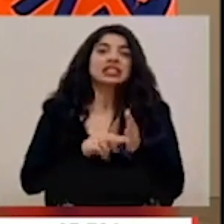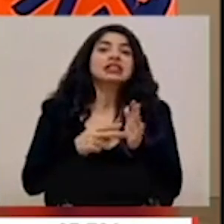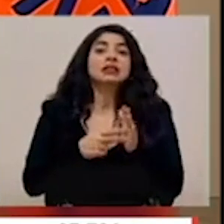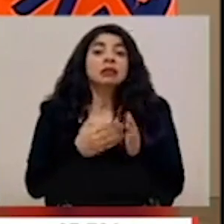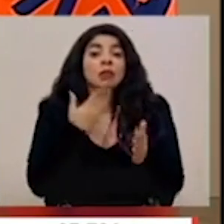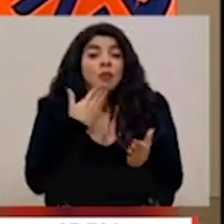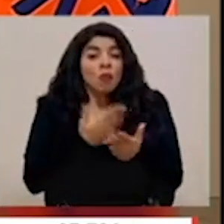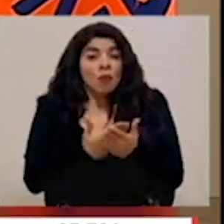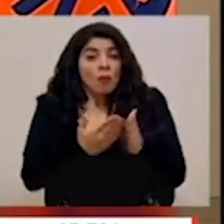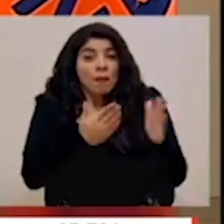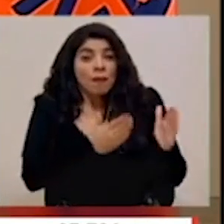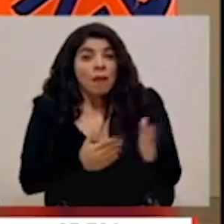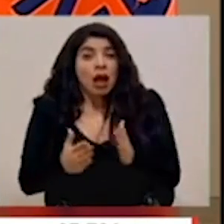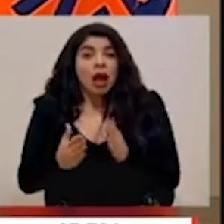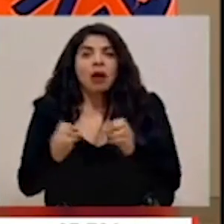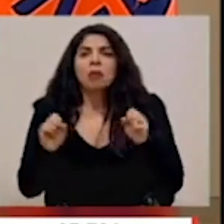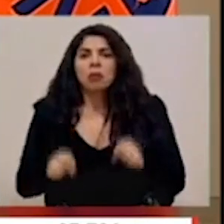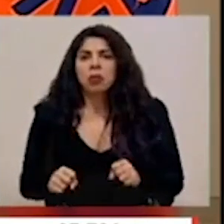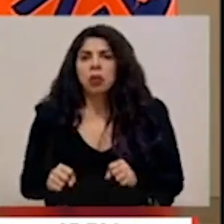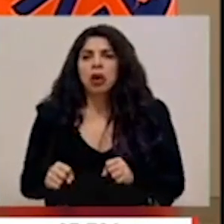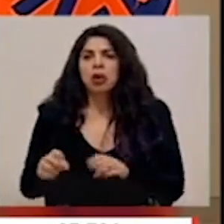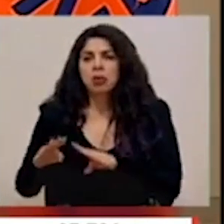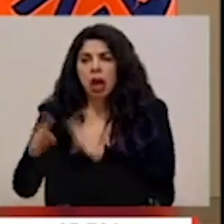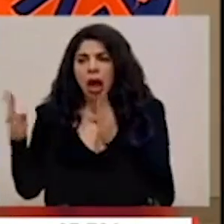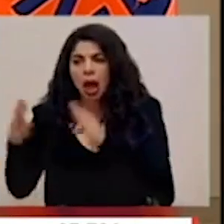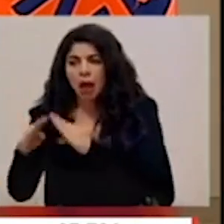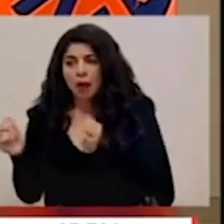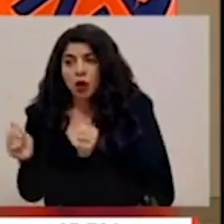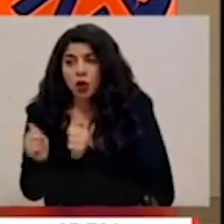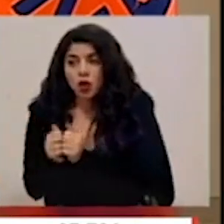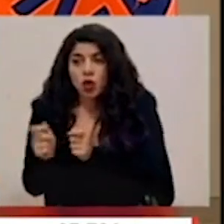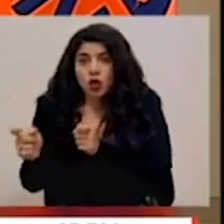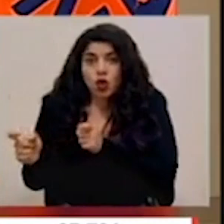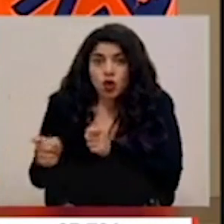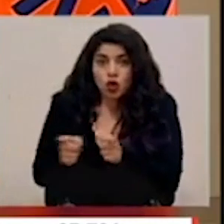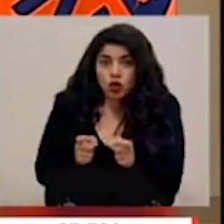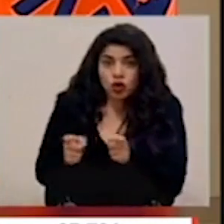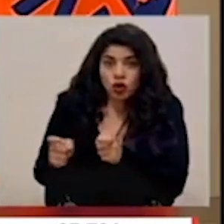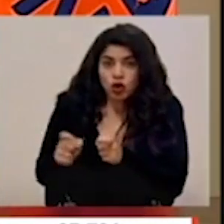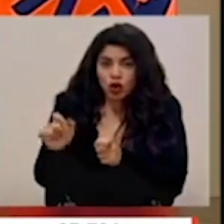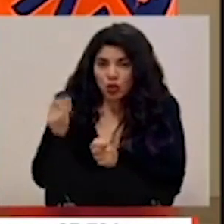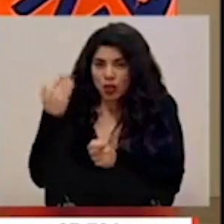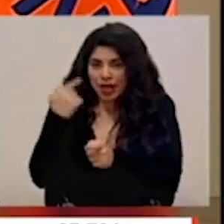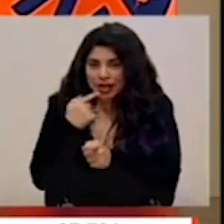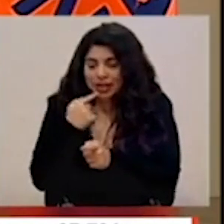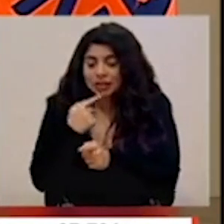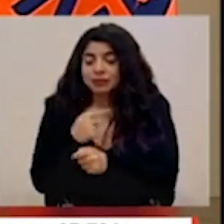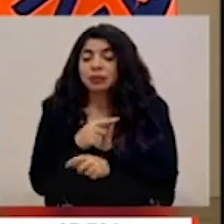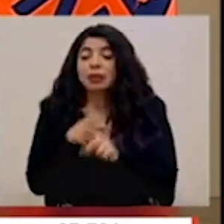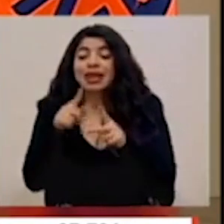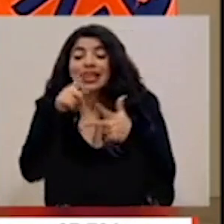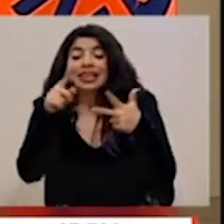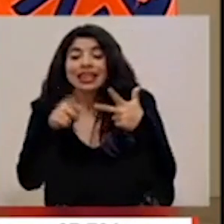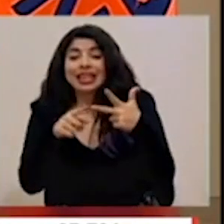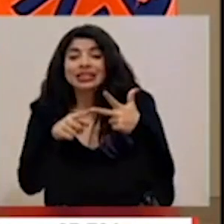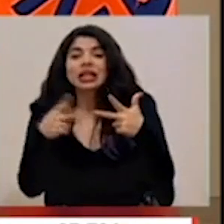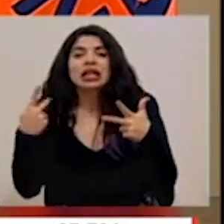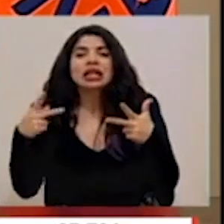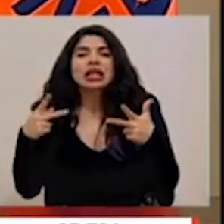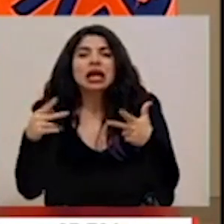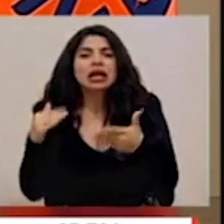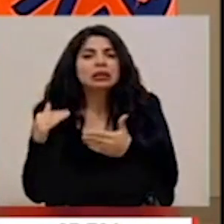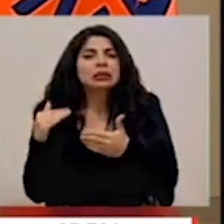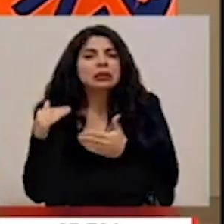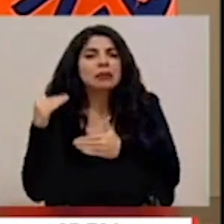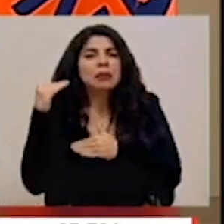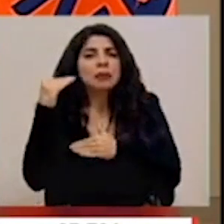plan manejar la apertura controlada, como lo he mencionado. Hay un tercer escenario que llamamos de riesgo aumentado, eso es